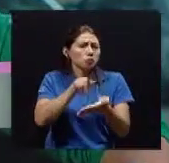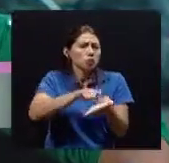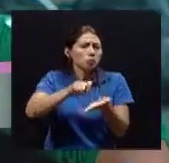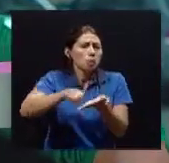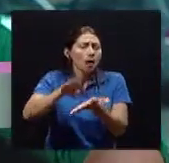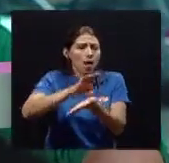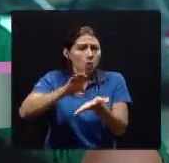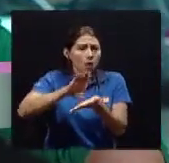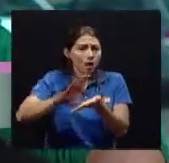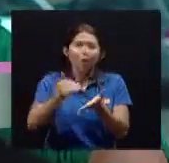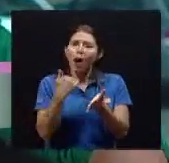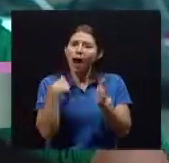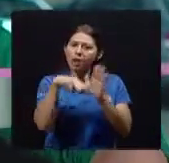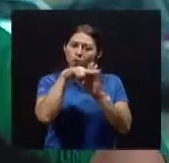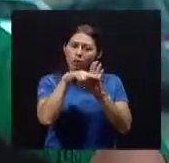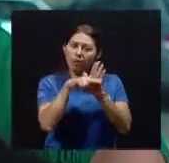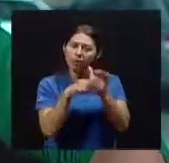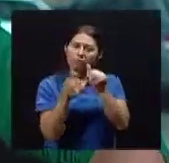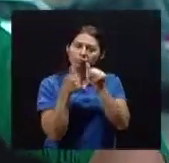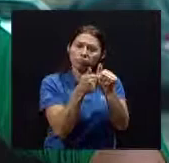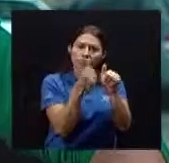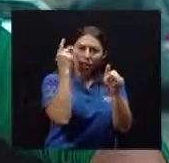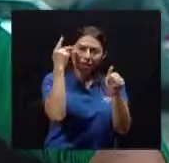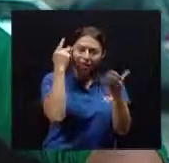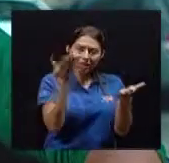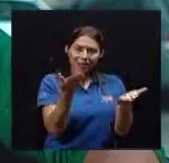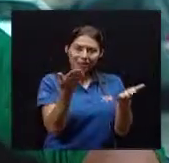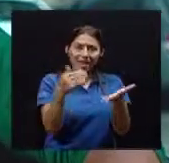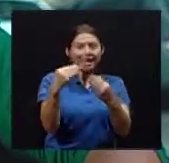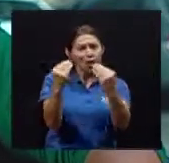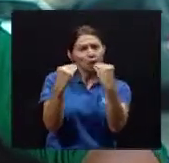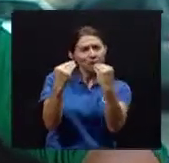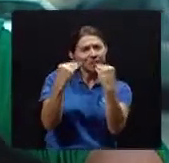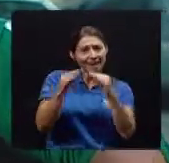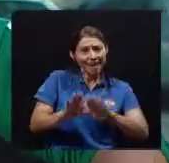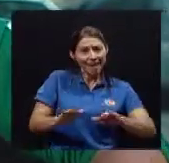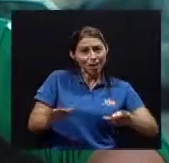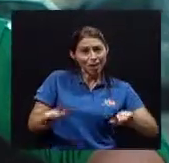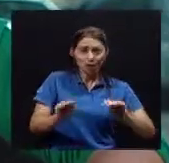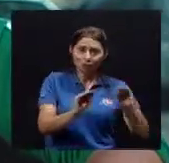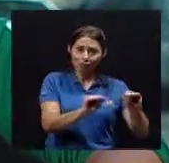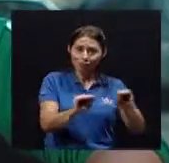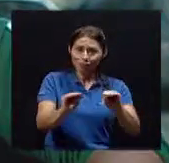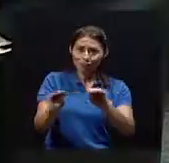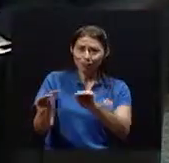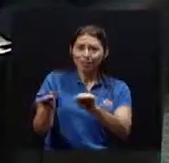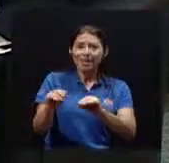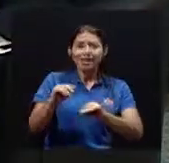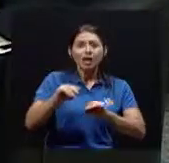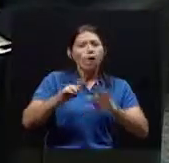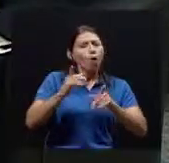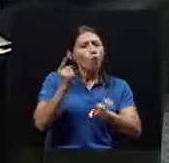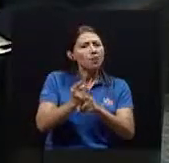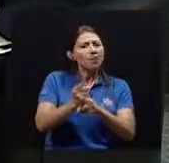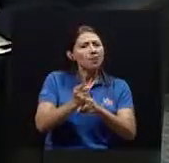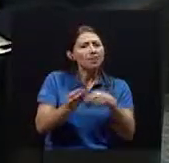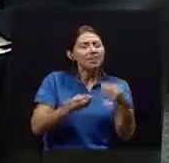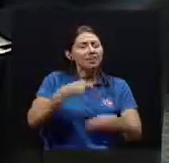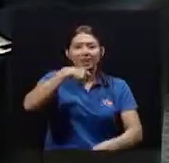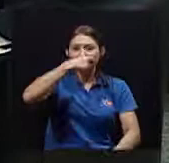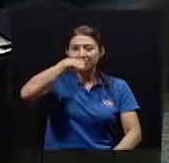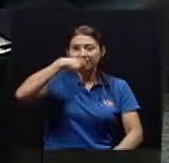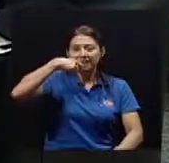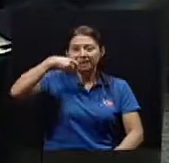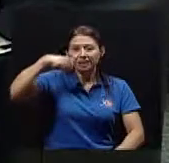posiblemente Y el colegio que nos enseñan a los niños Y niñas a cepillarse correctamente Los dientes, sin embargo Después de esto,